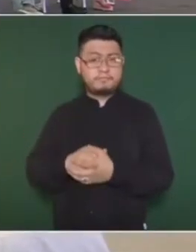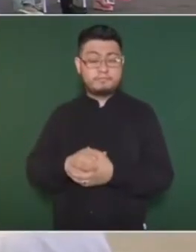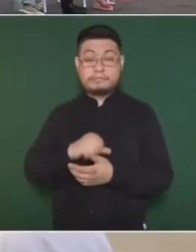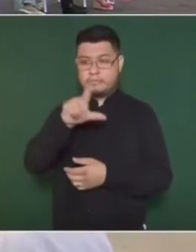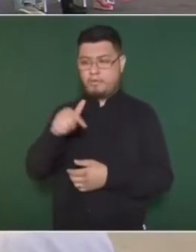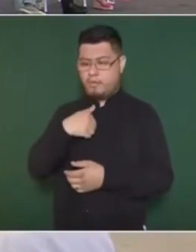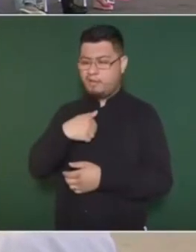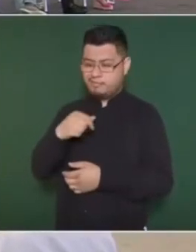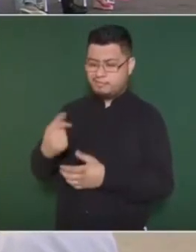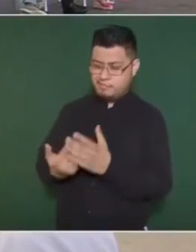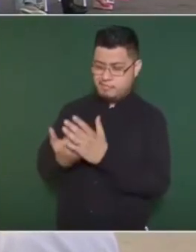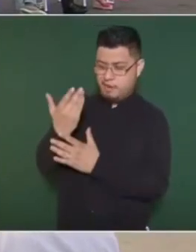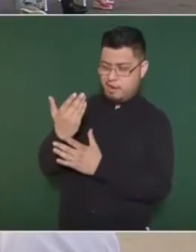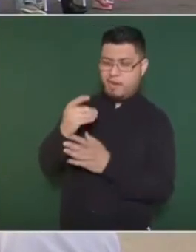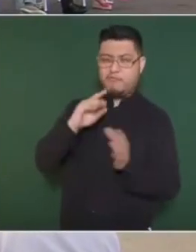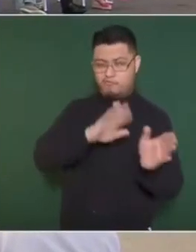ustedes,